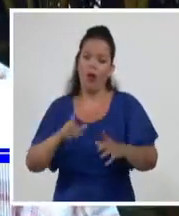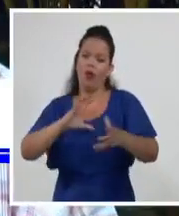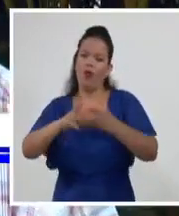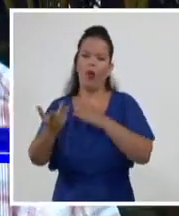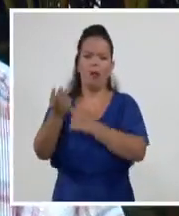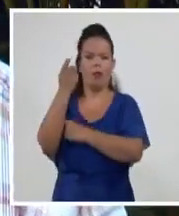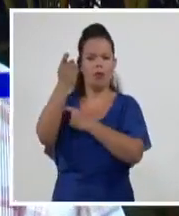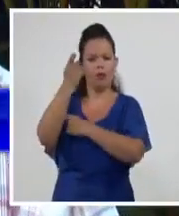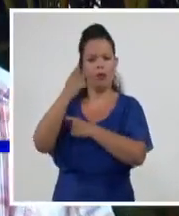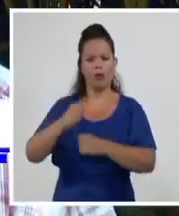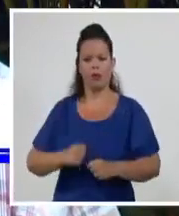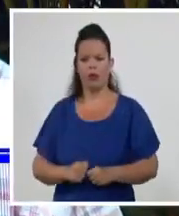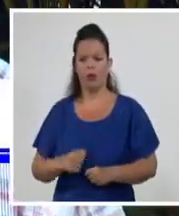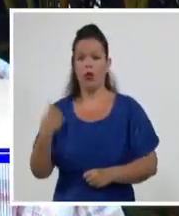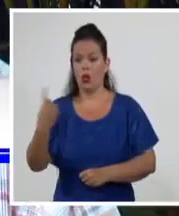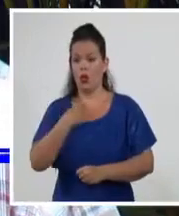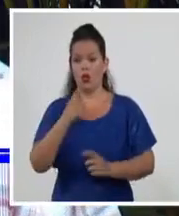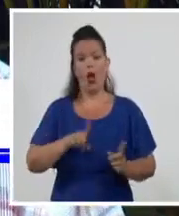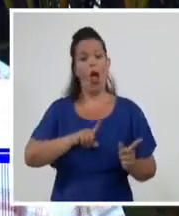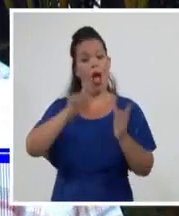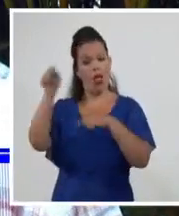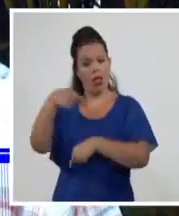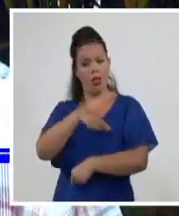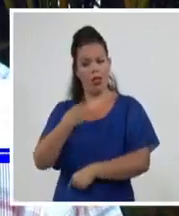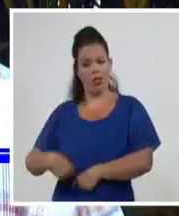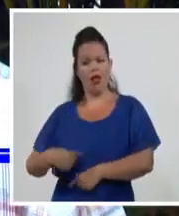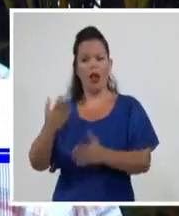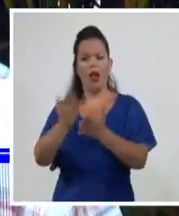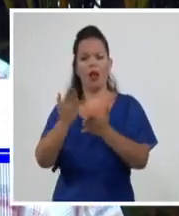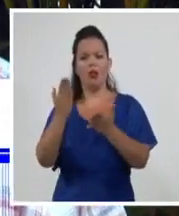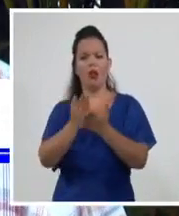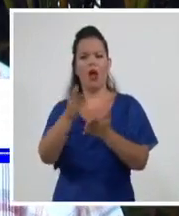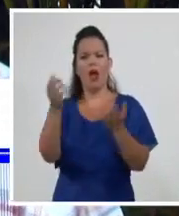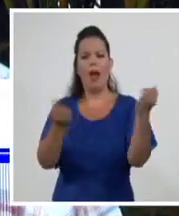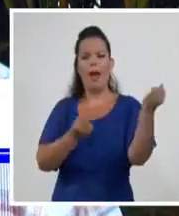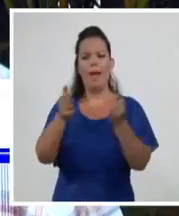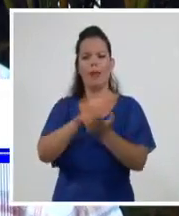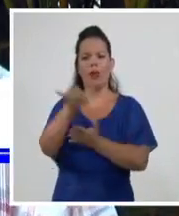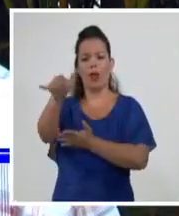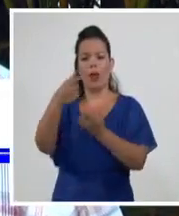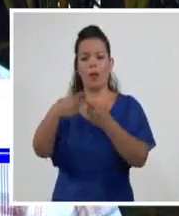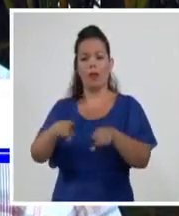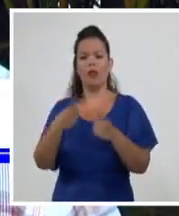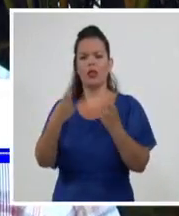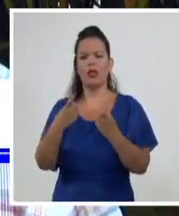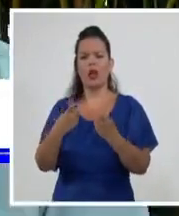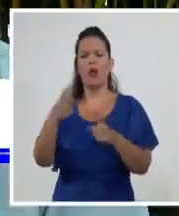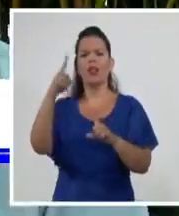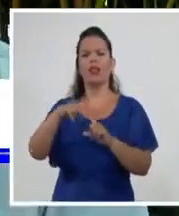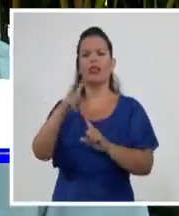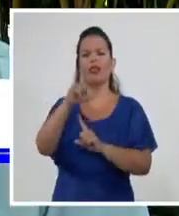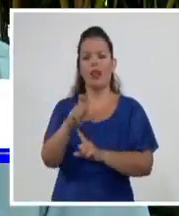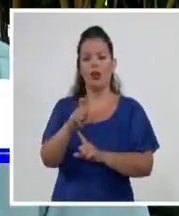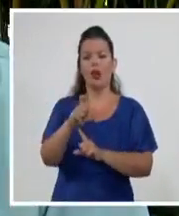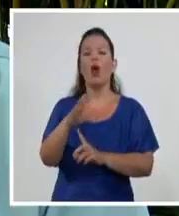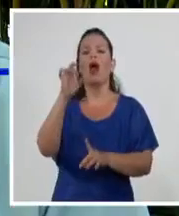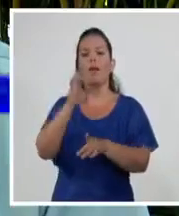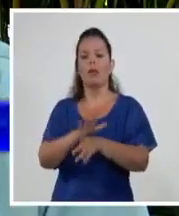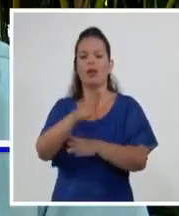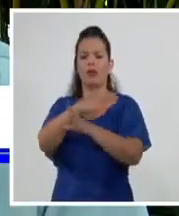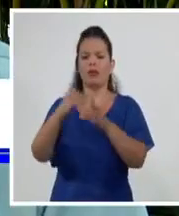Nosotros fuimos a estudiar pilotaje, pero hacían falta también técnicos y entonces, como es lógico, se dividió el grupo en dos partes. Los